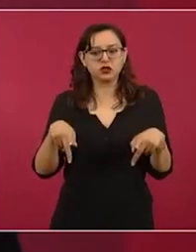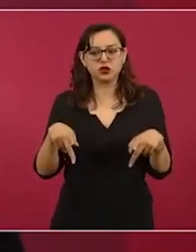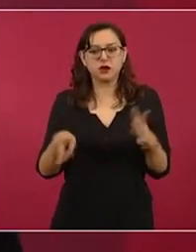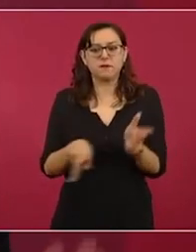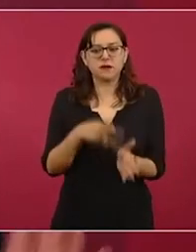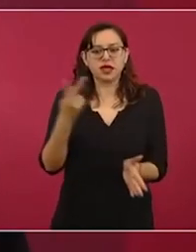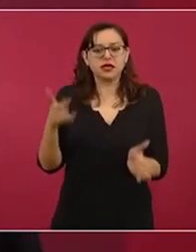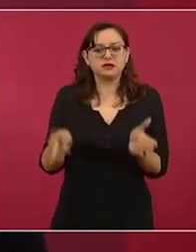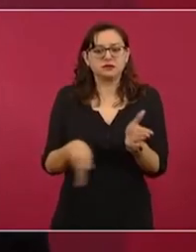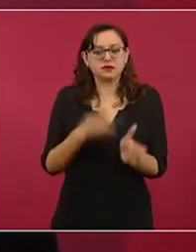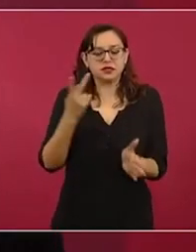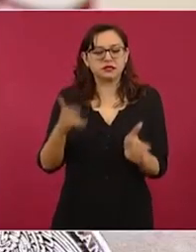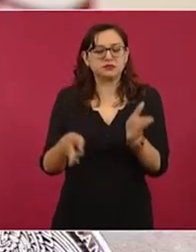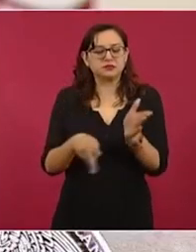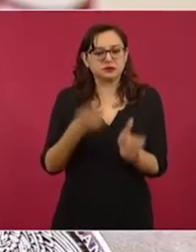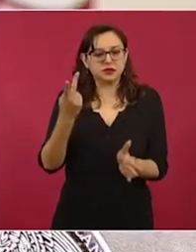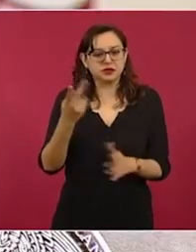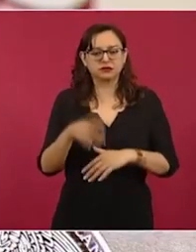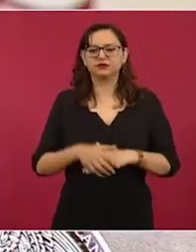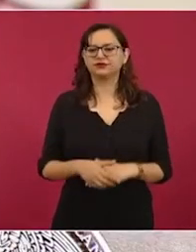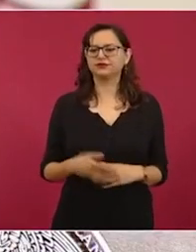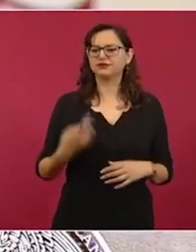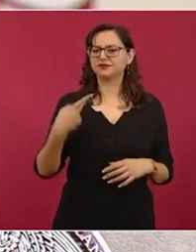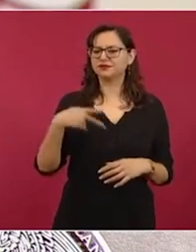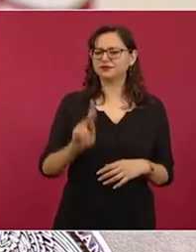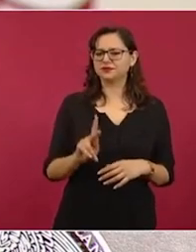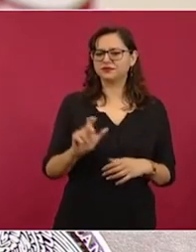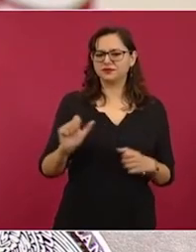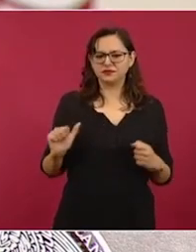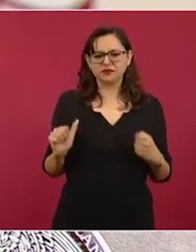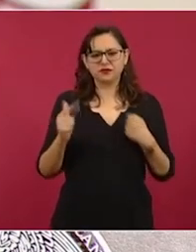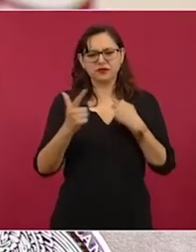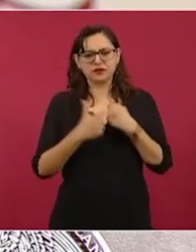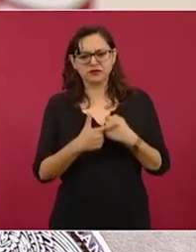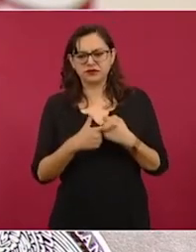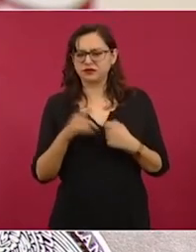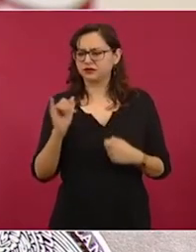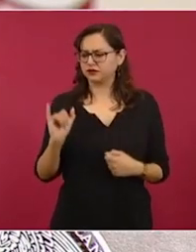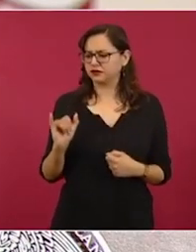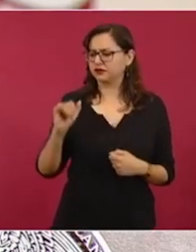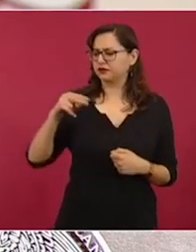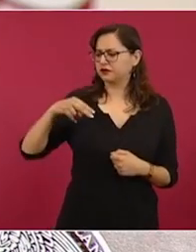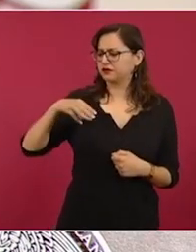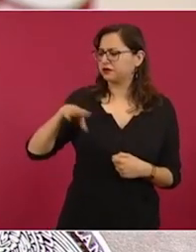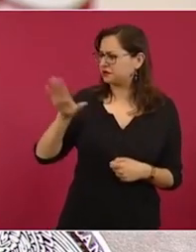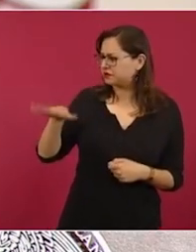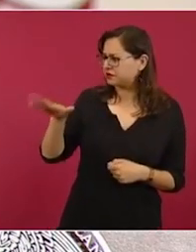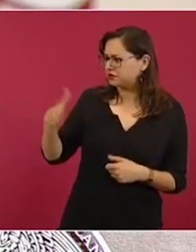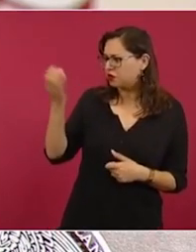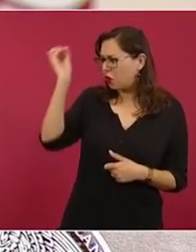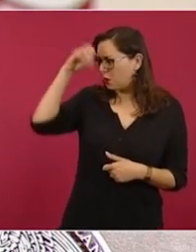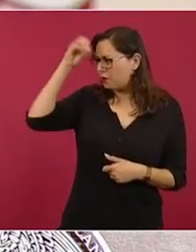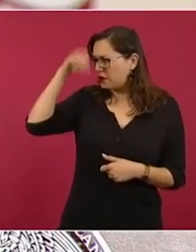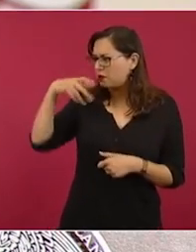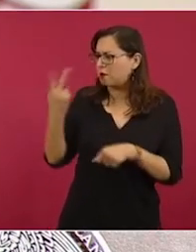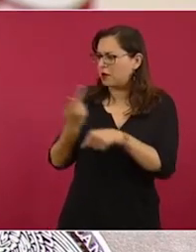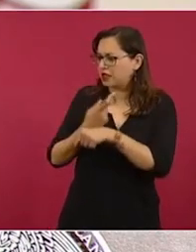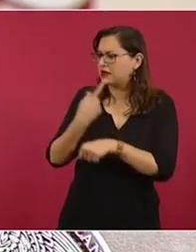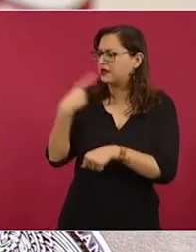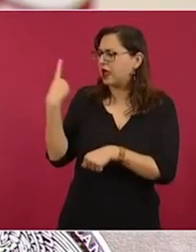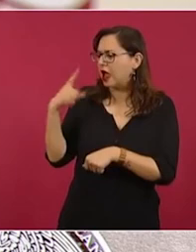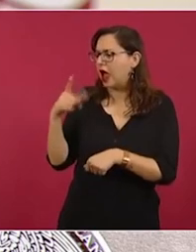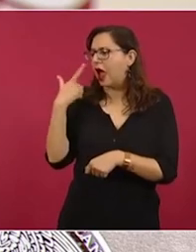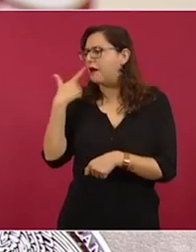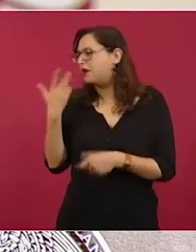Sin embargo, en ninguna de las publicaciones pidieron el punto de vista del Instituto Nacional de Migración respecto de las quejas o